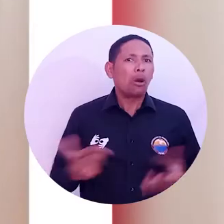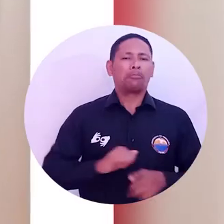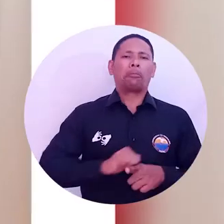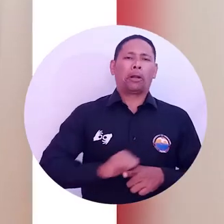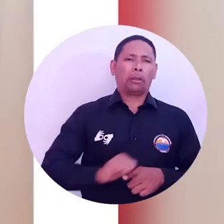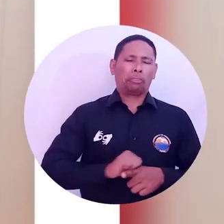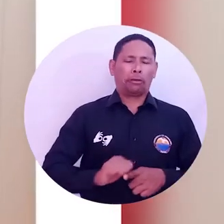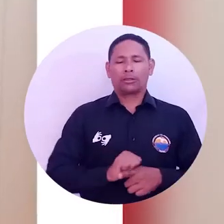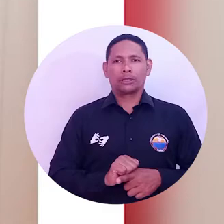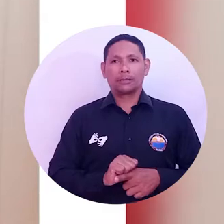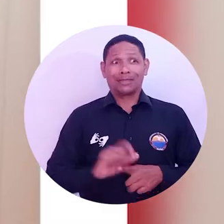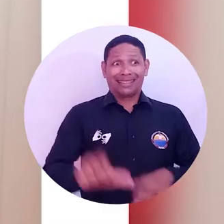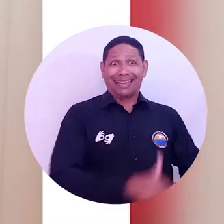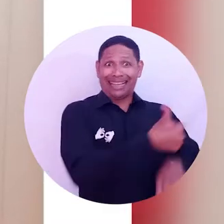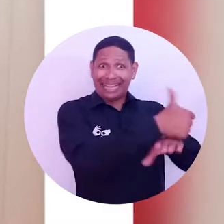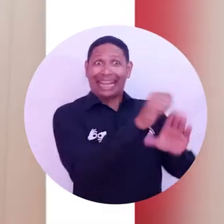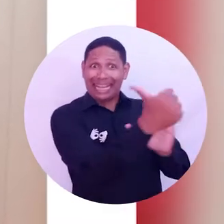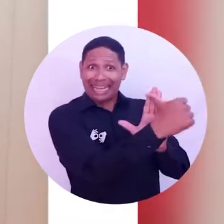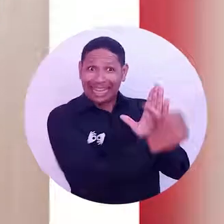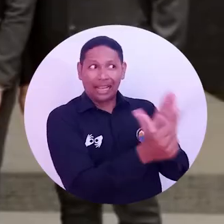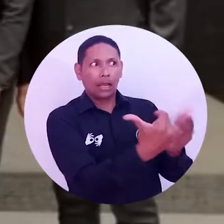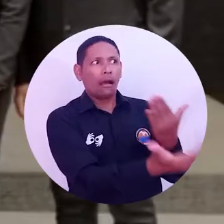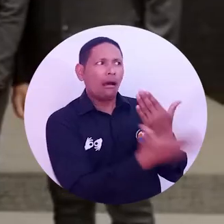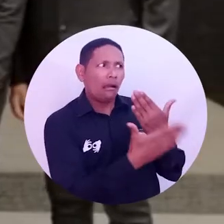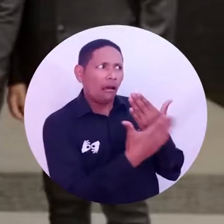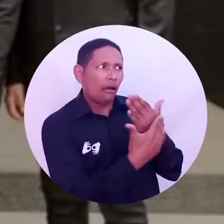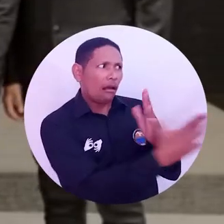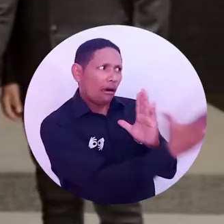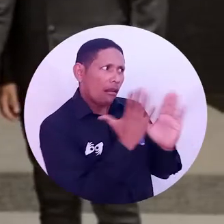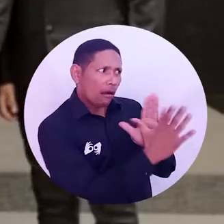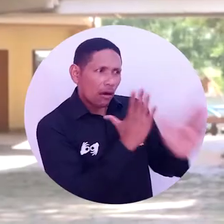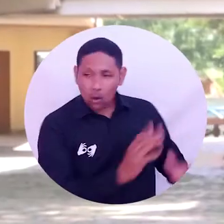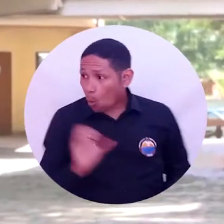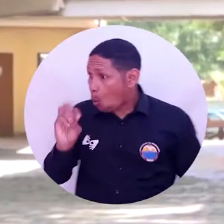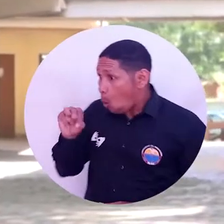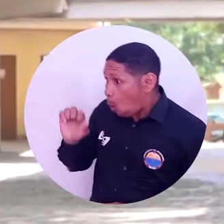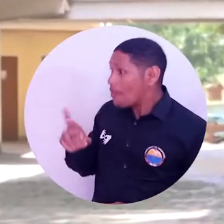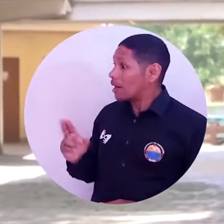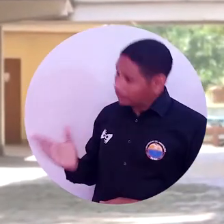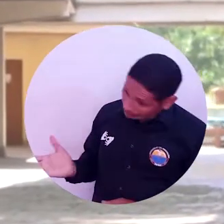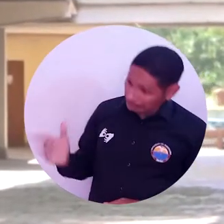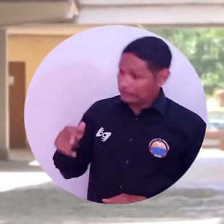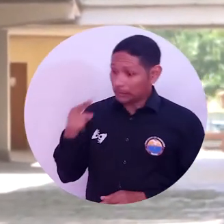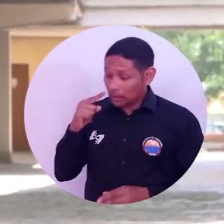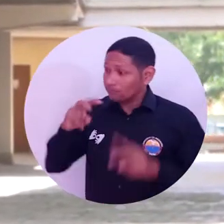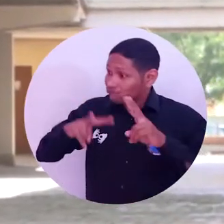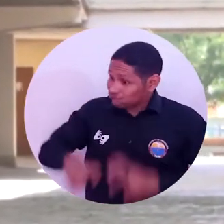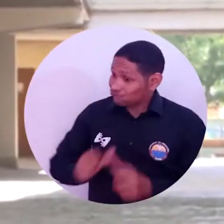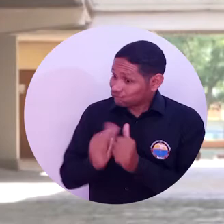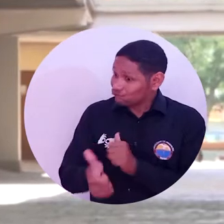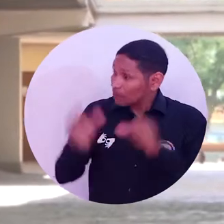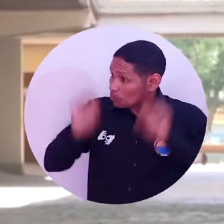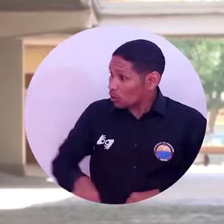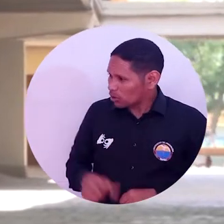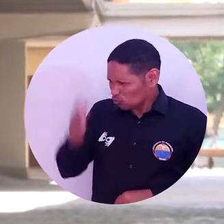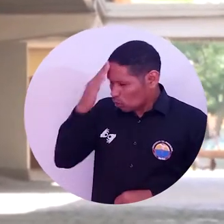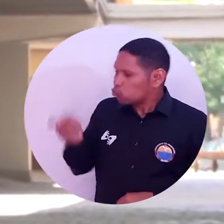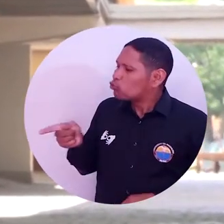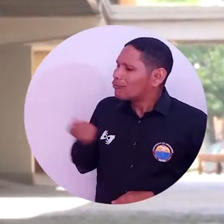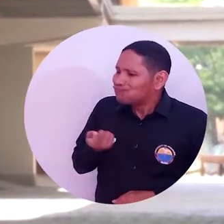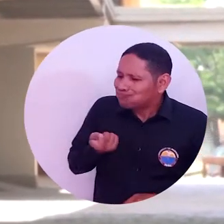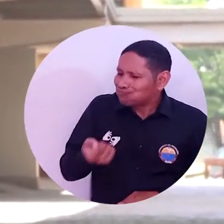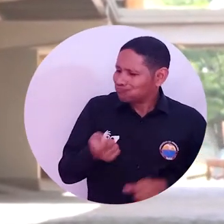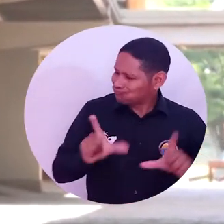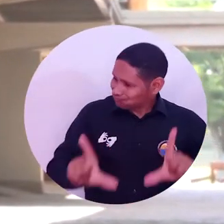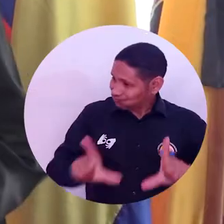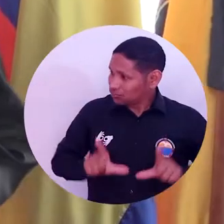prácticas, pero el director de programa se comunicó conmigo y me dijo, Omar, mira, hay una pasantía de investigación, ya que yo sé que tú estás